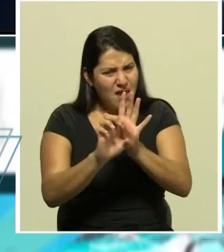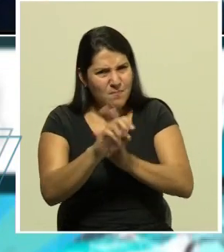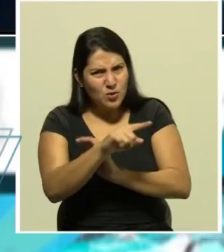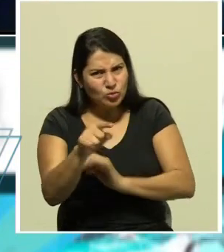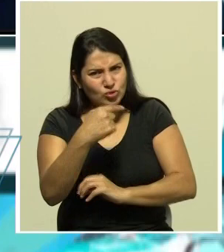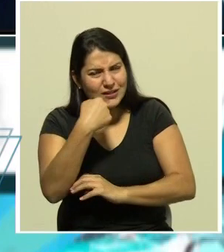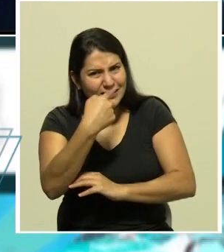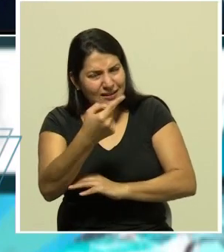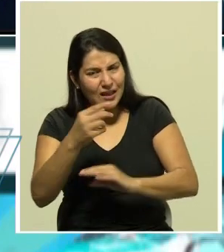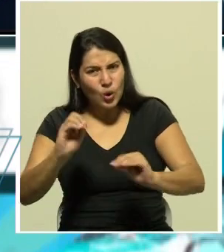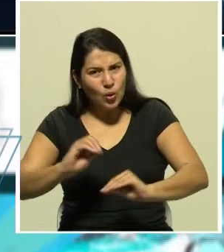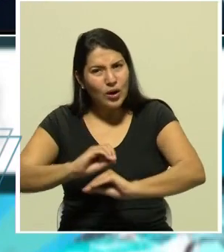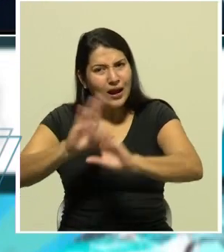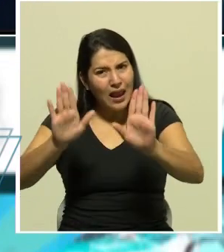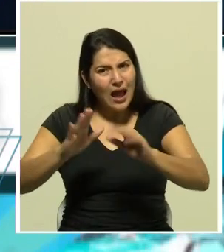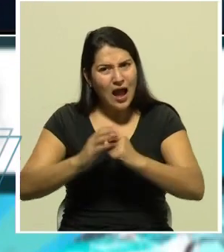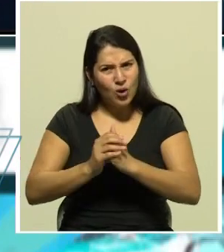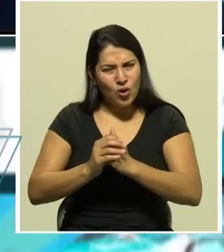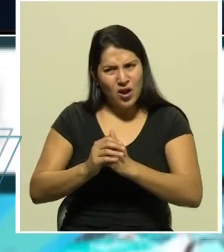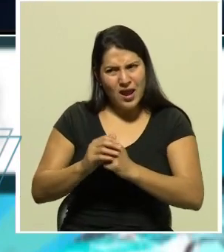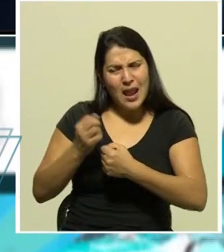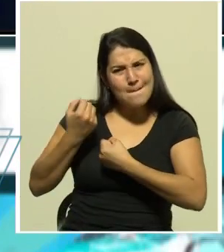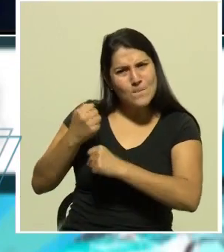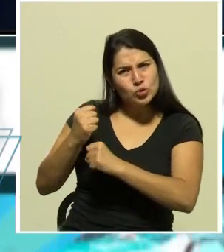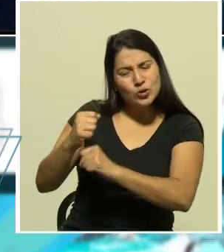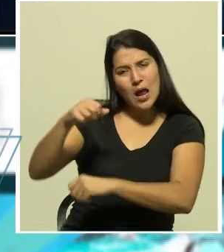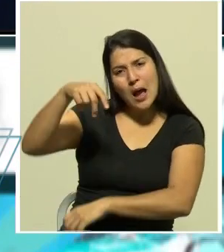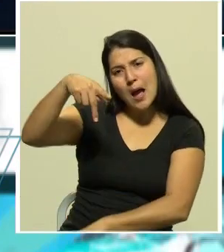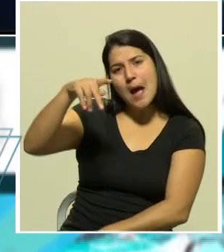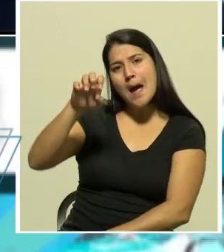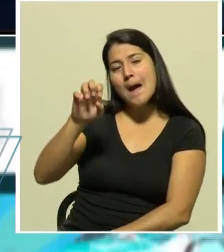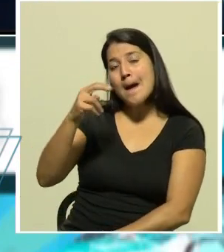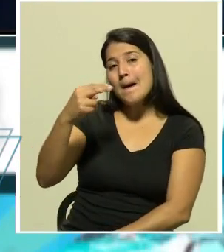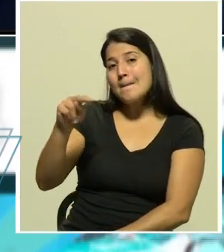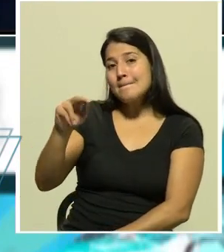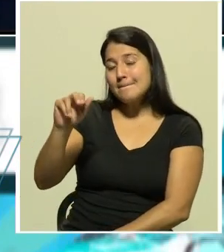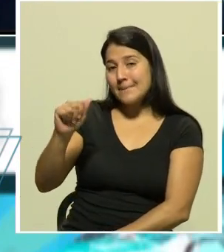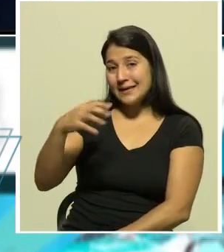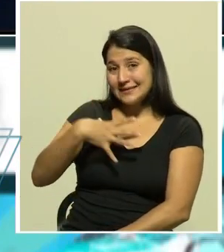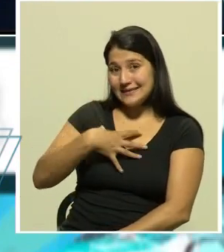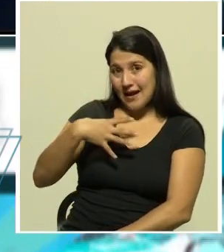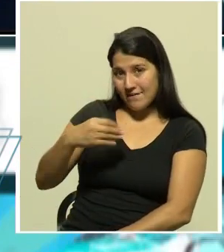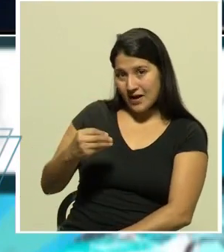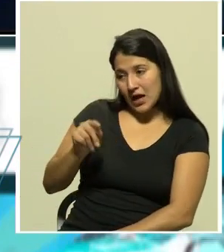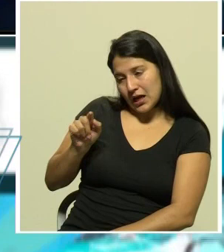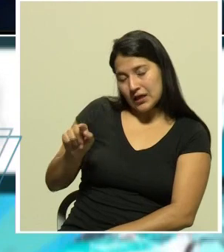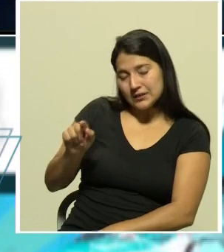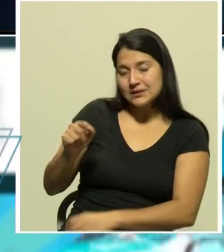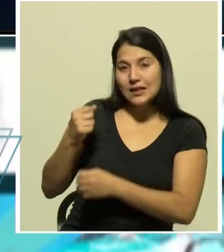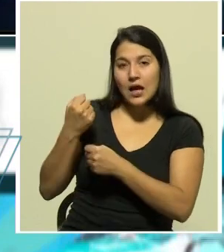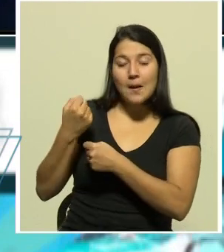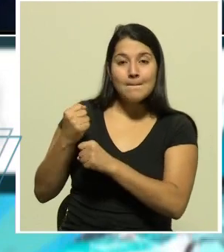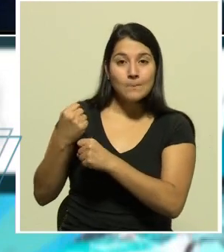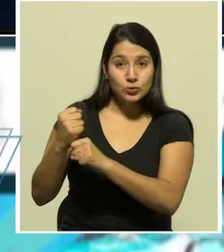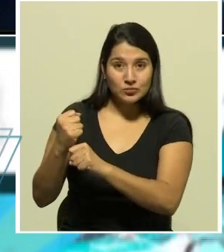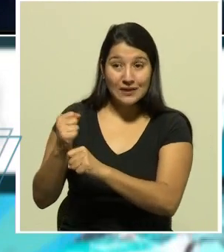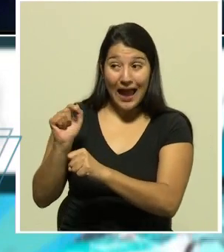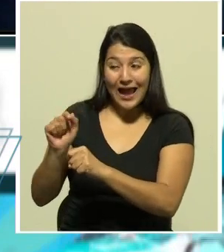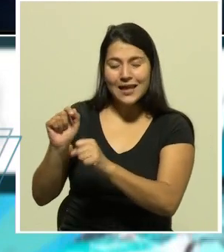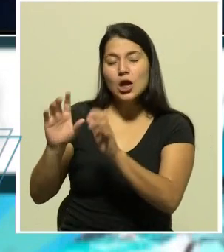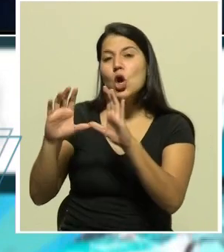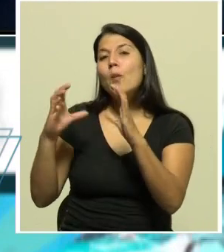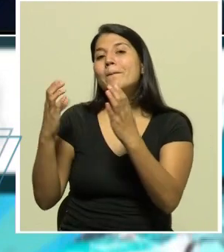Comité Municipal de Peñablanca es que como es una intendencia funciona como Comité Municipal o Comité Local de Emergencias